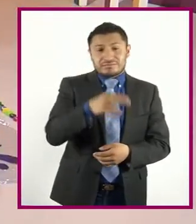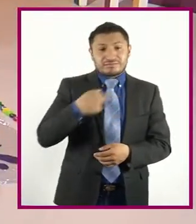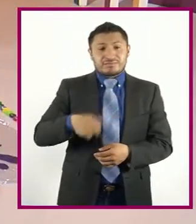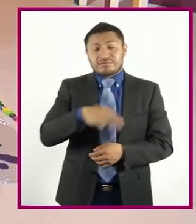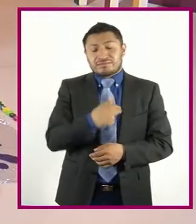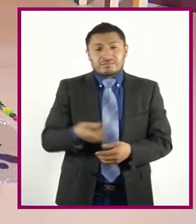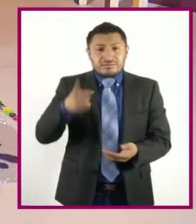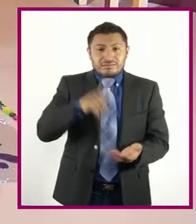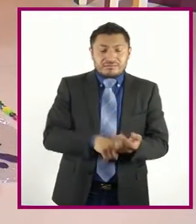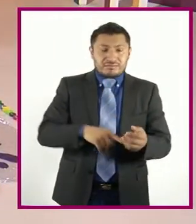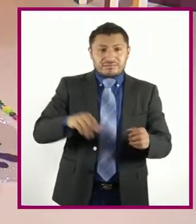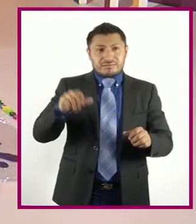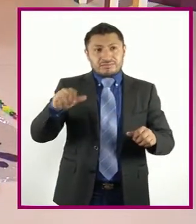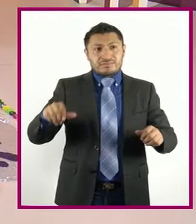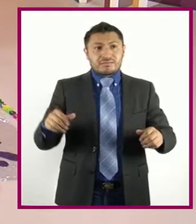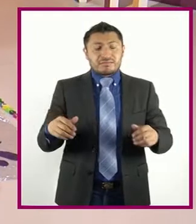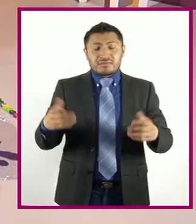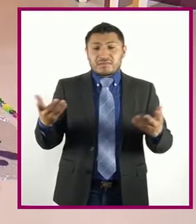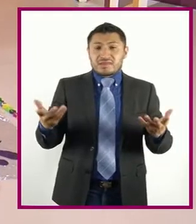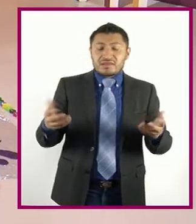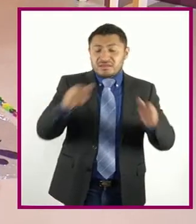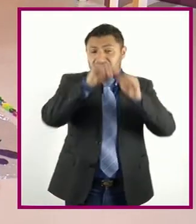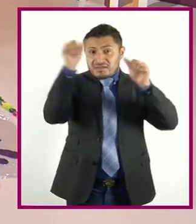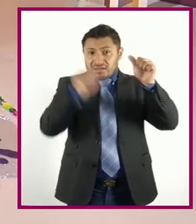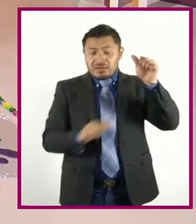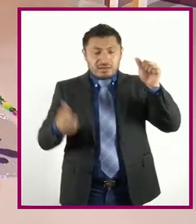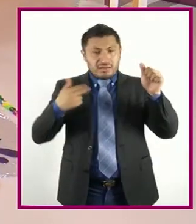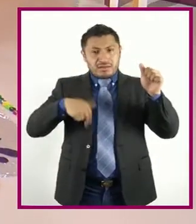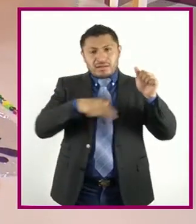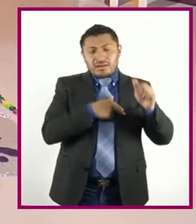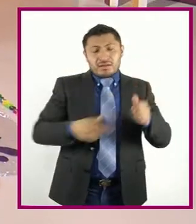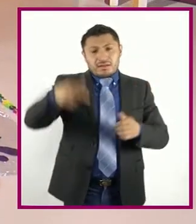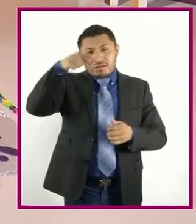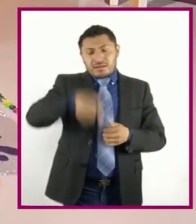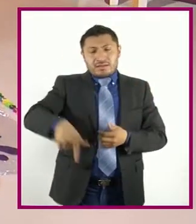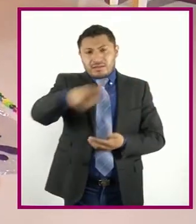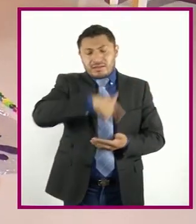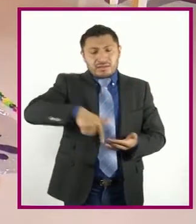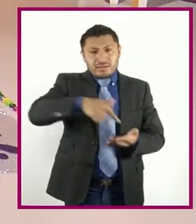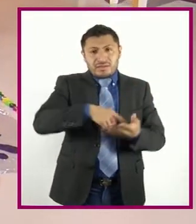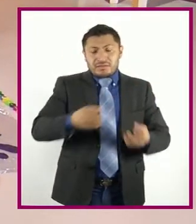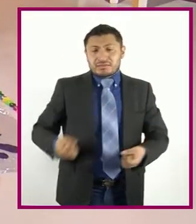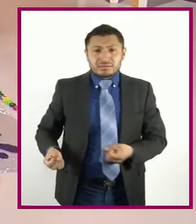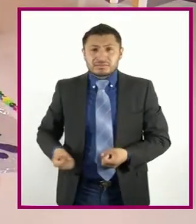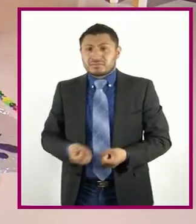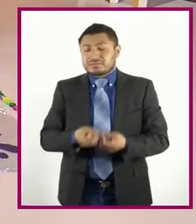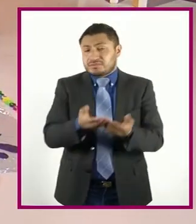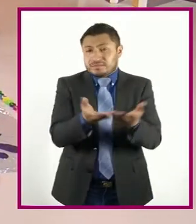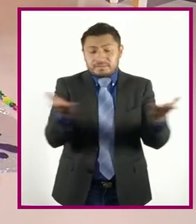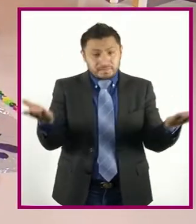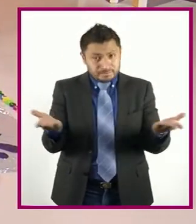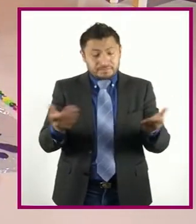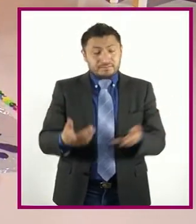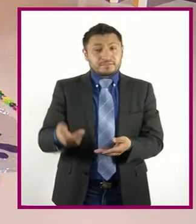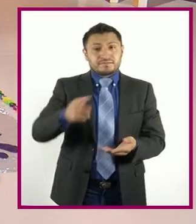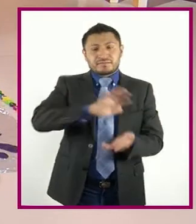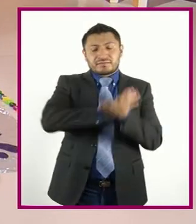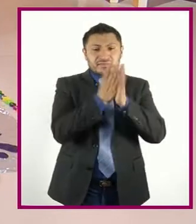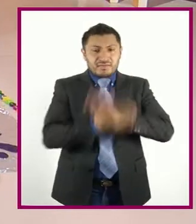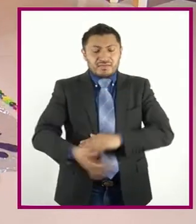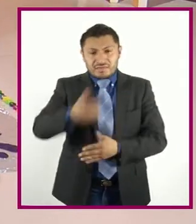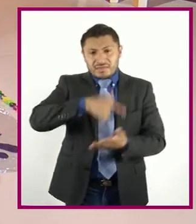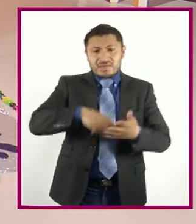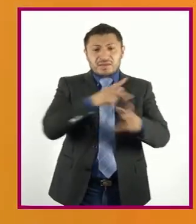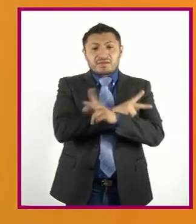parte De esta obra Que vamos A sacar Del set De grabación Y resignificará Un lugar Públic